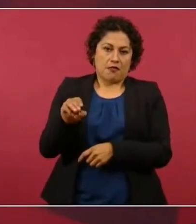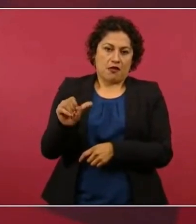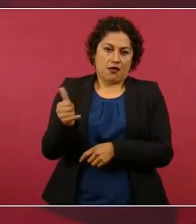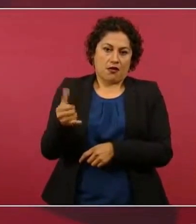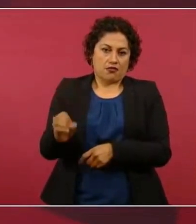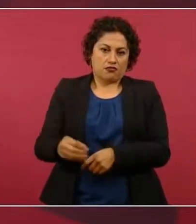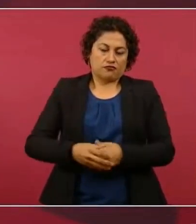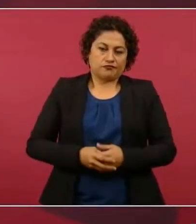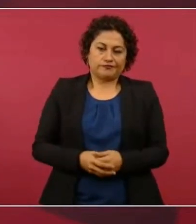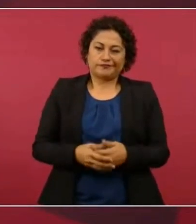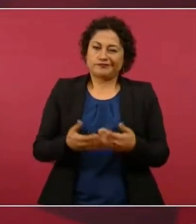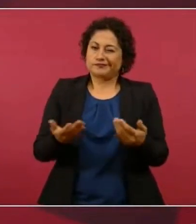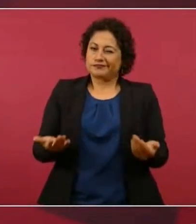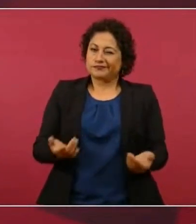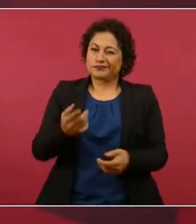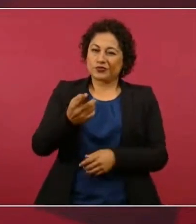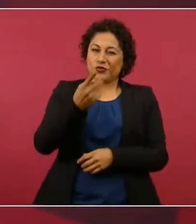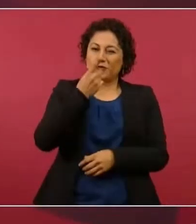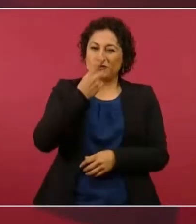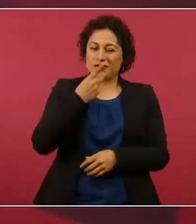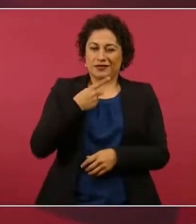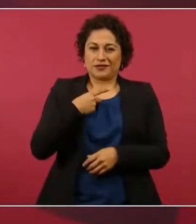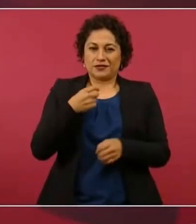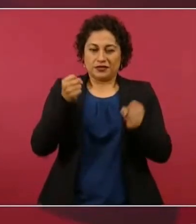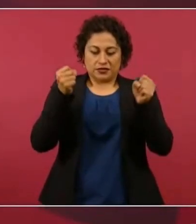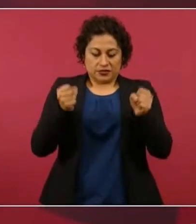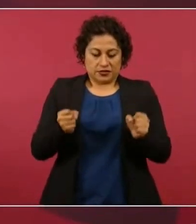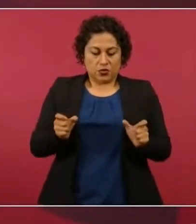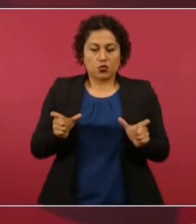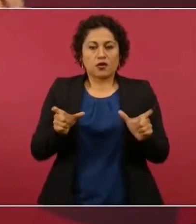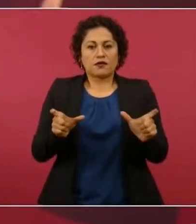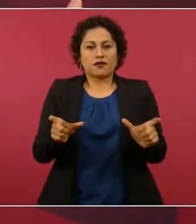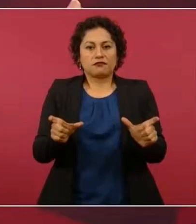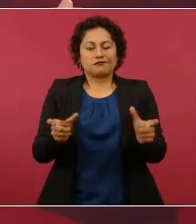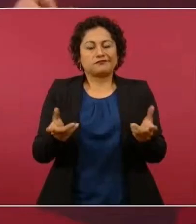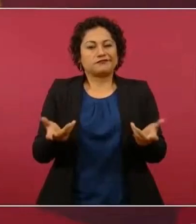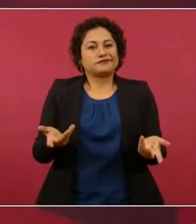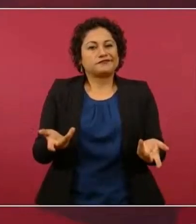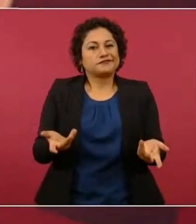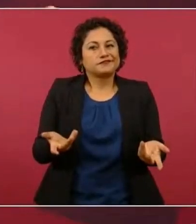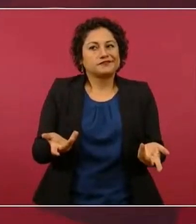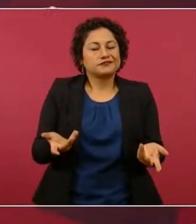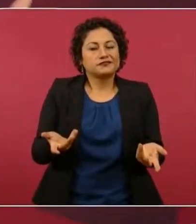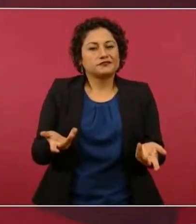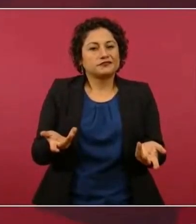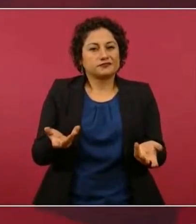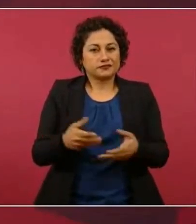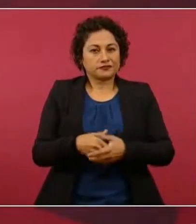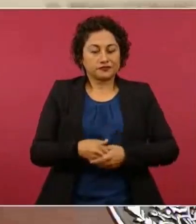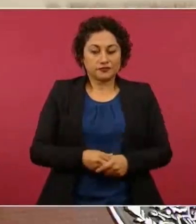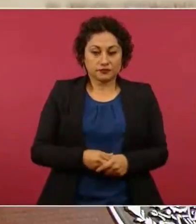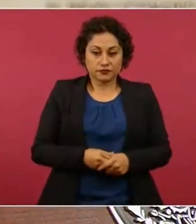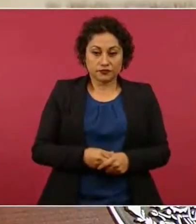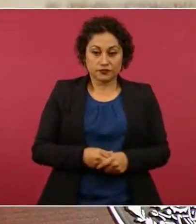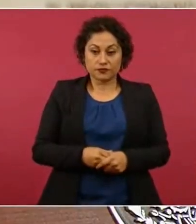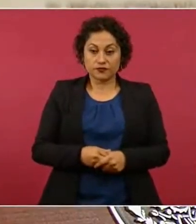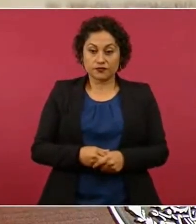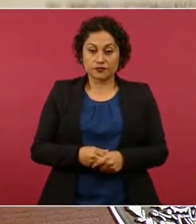Tú me dices seguridad, que ellos